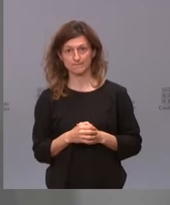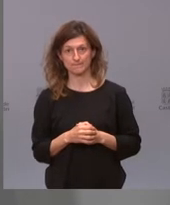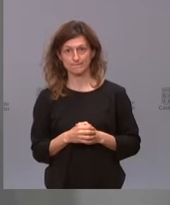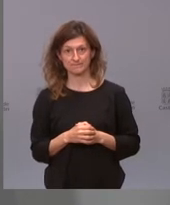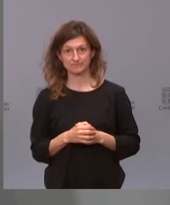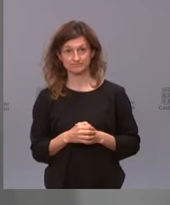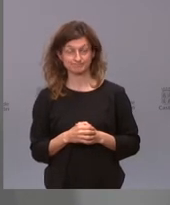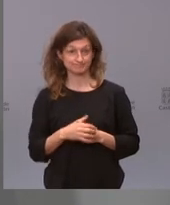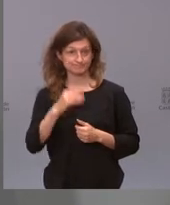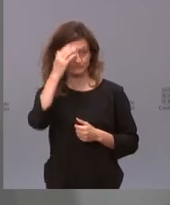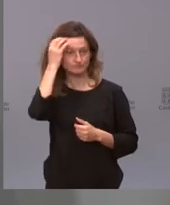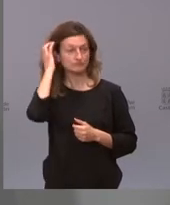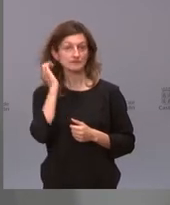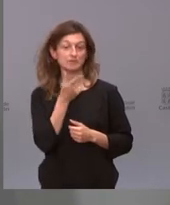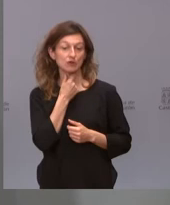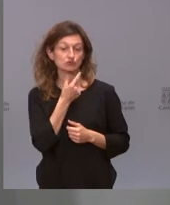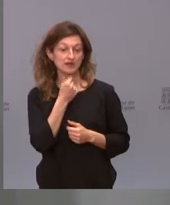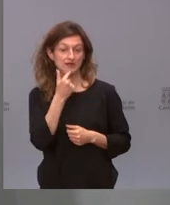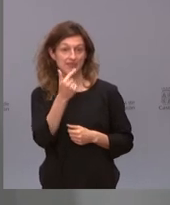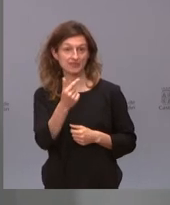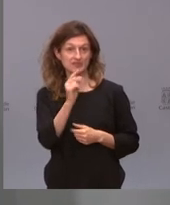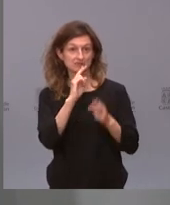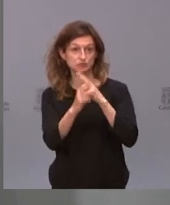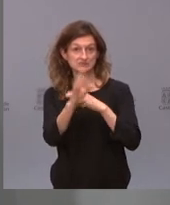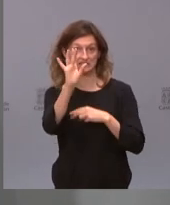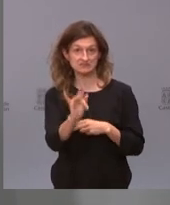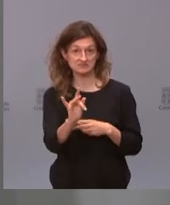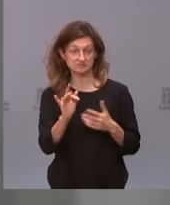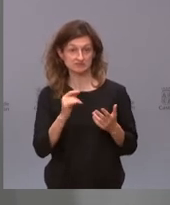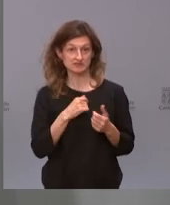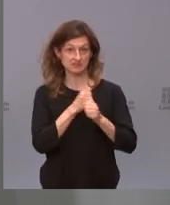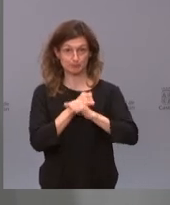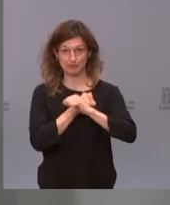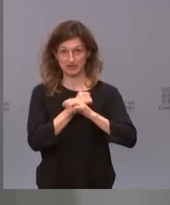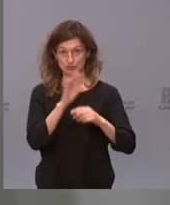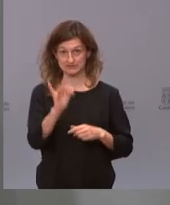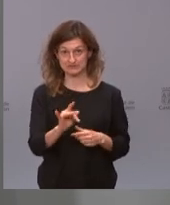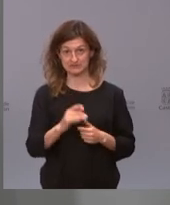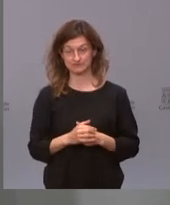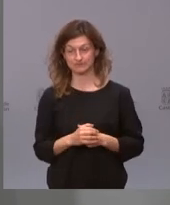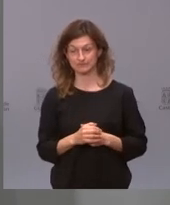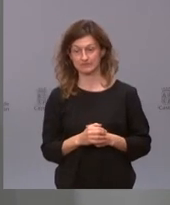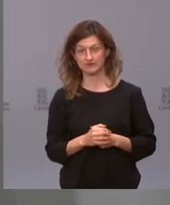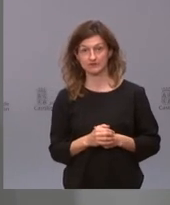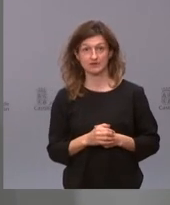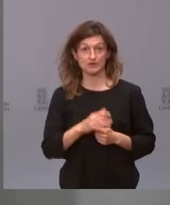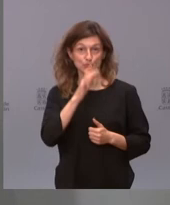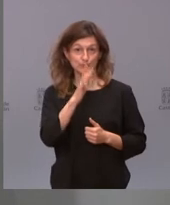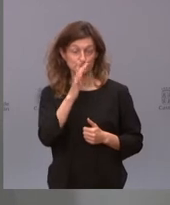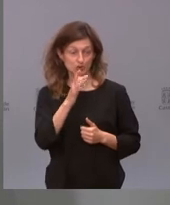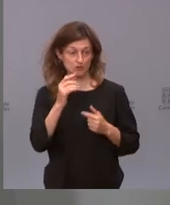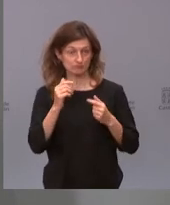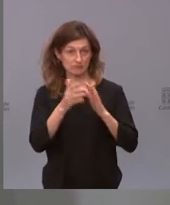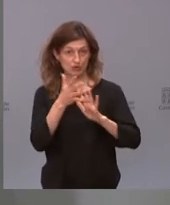A mí me gustaría contestar que sí, porque esa es mi esperanza. decir, yo creo que tal y como vamos, a la